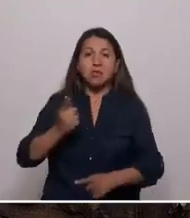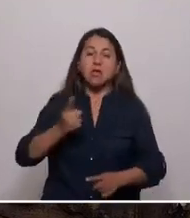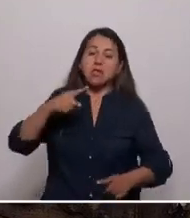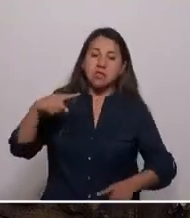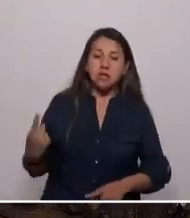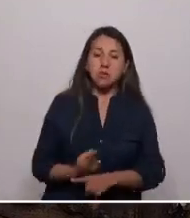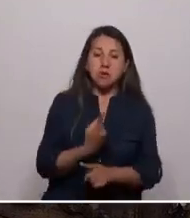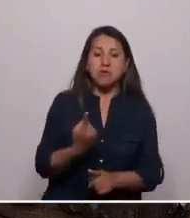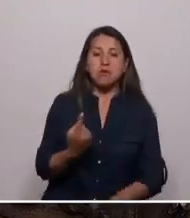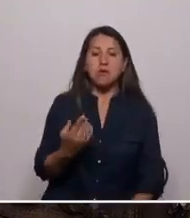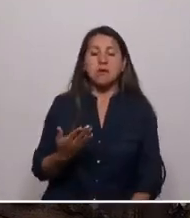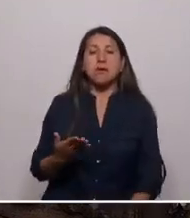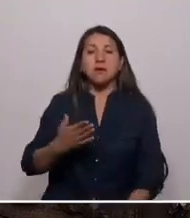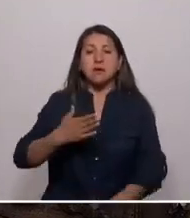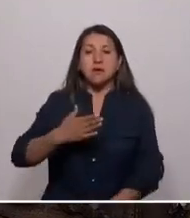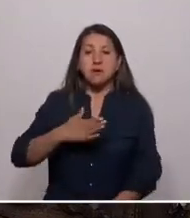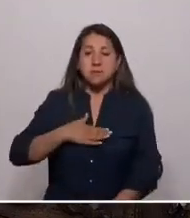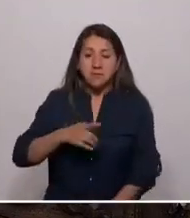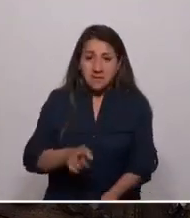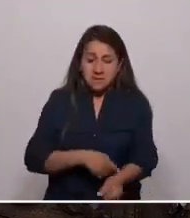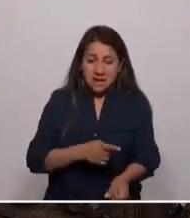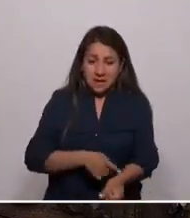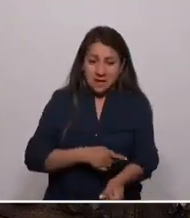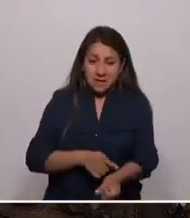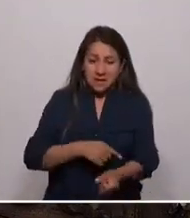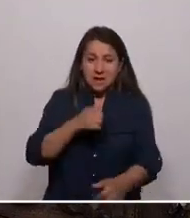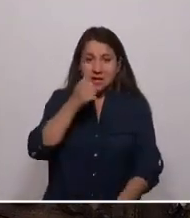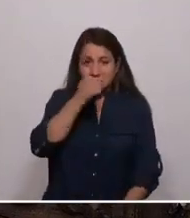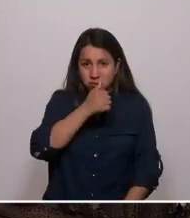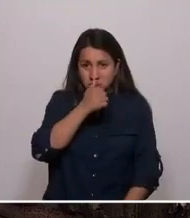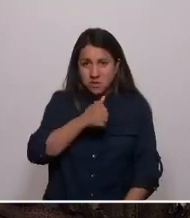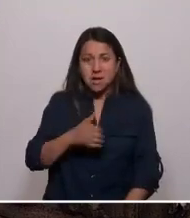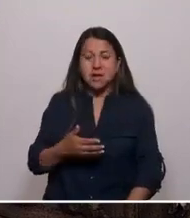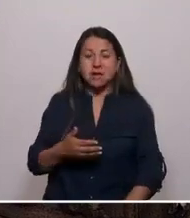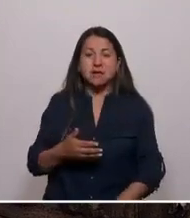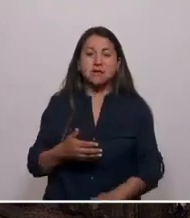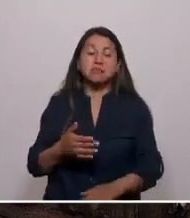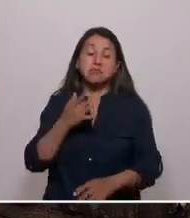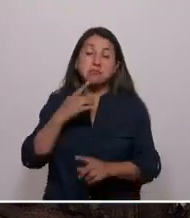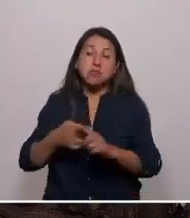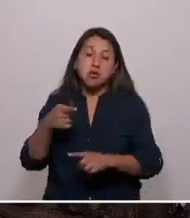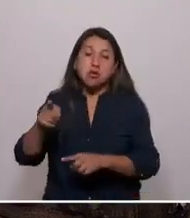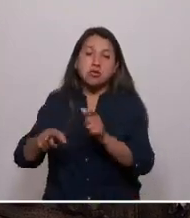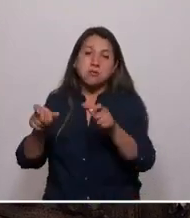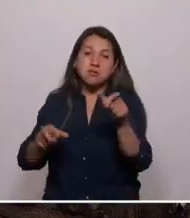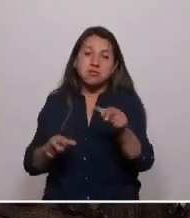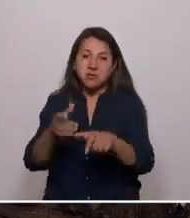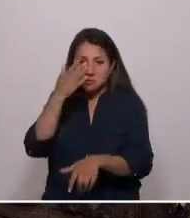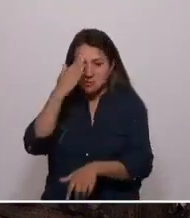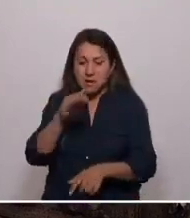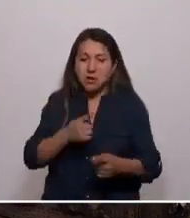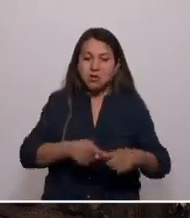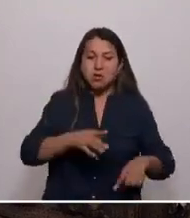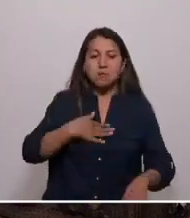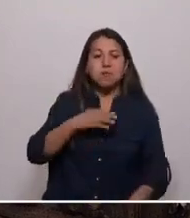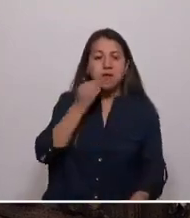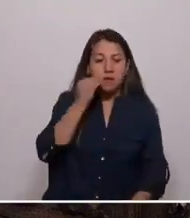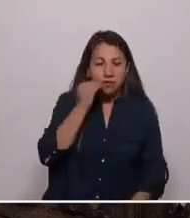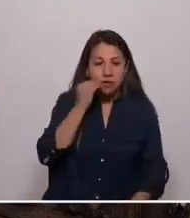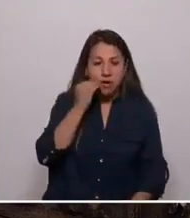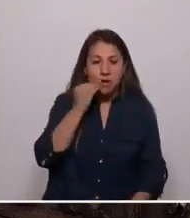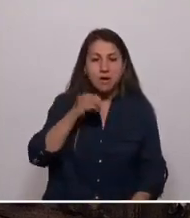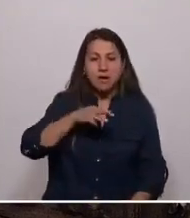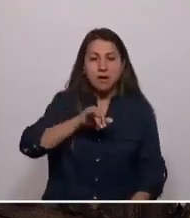mi tierra con sangre obrera, los que hablan de libertad y tienen las manos negras. Mi nombre es Valentina Miranda, pobladora de Los Pejos,